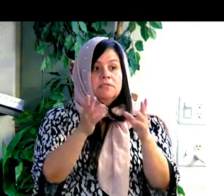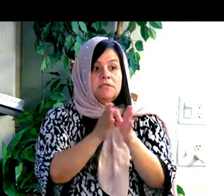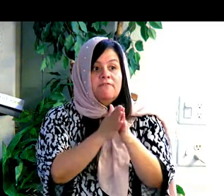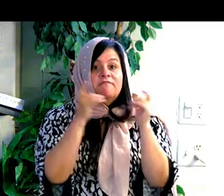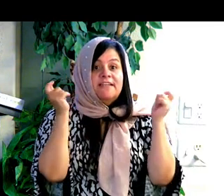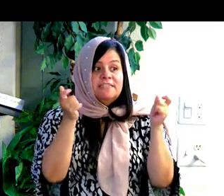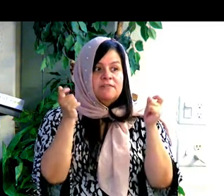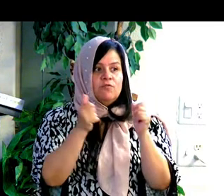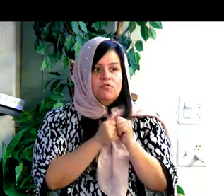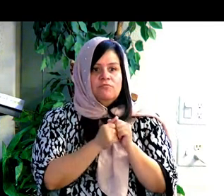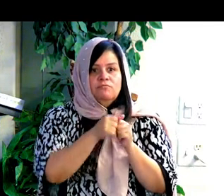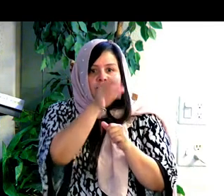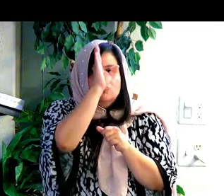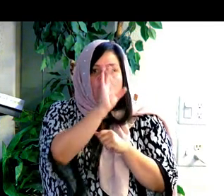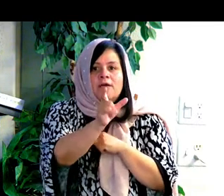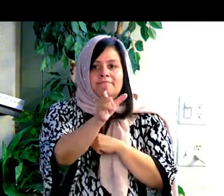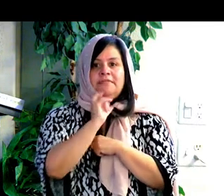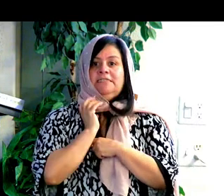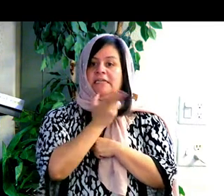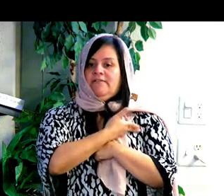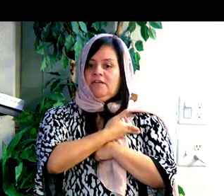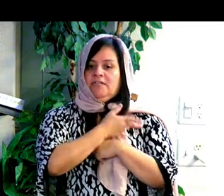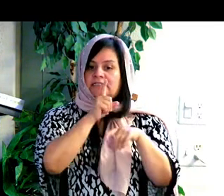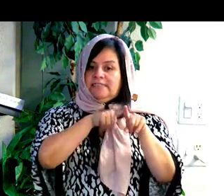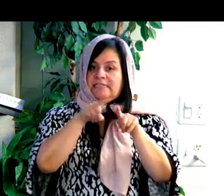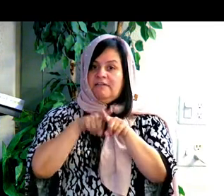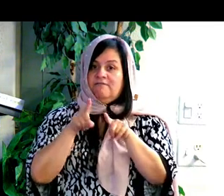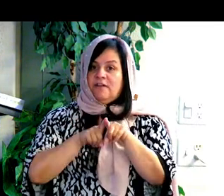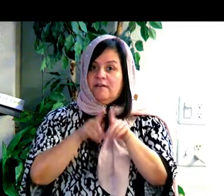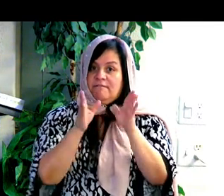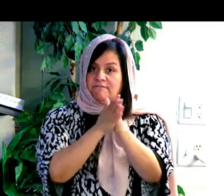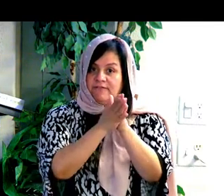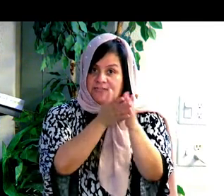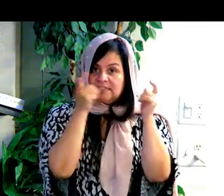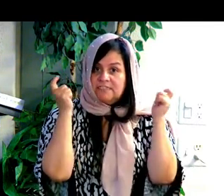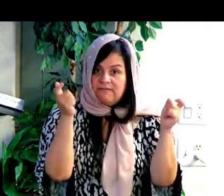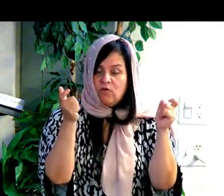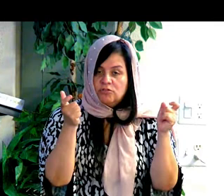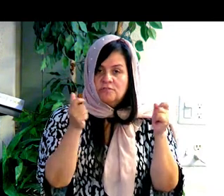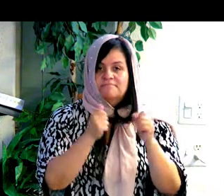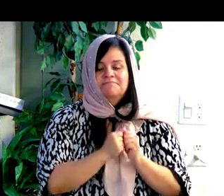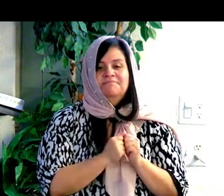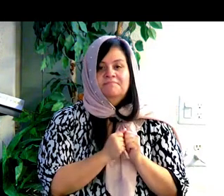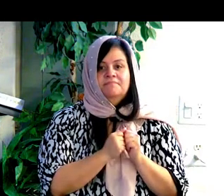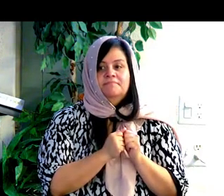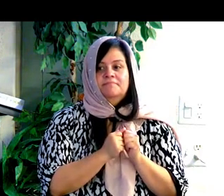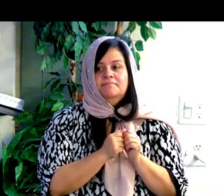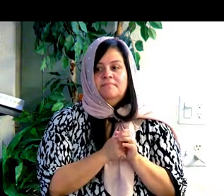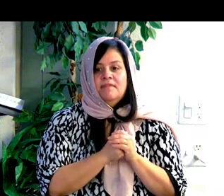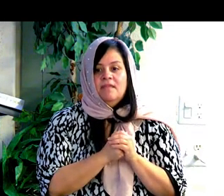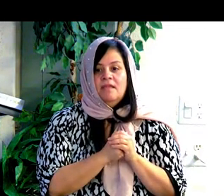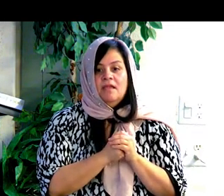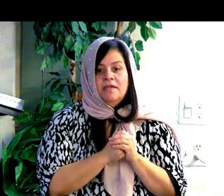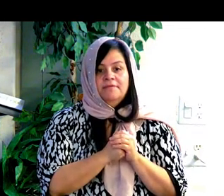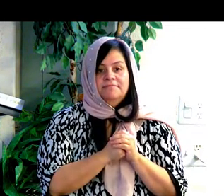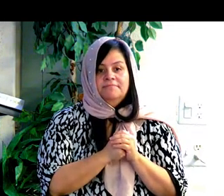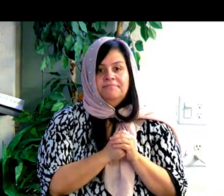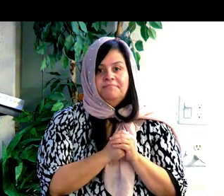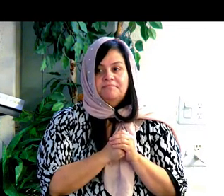También por medio de los festivales, los tiempos asignados que nosotros debemos de guardar.